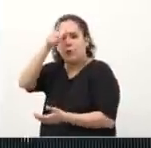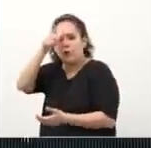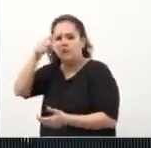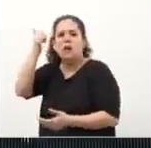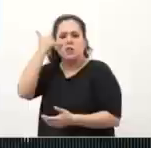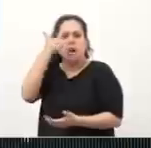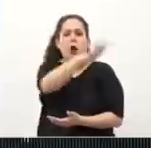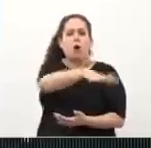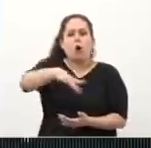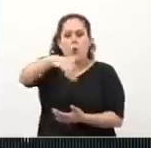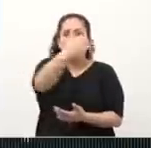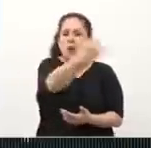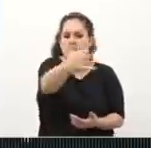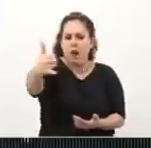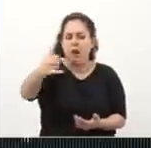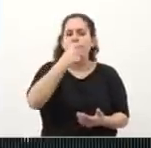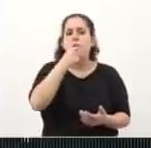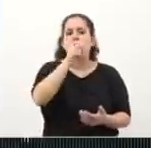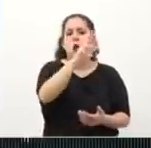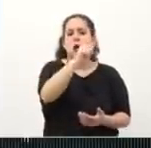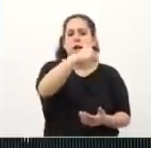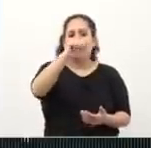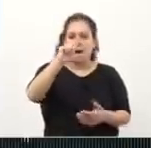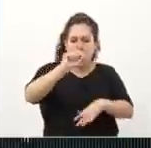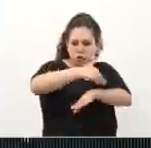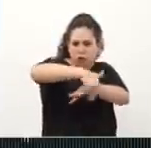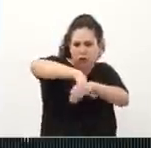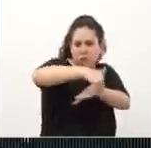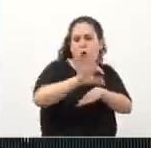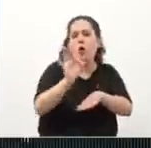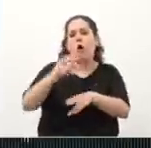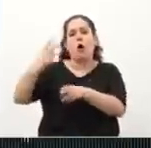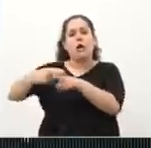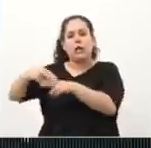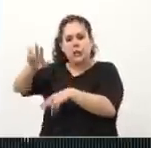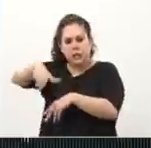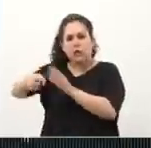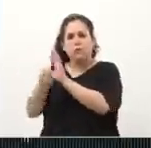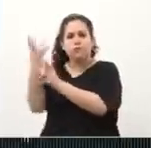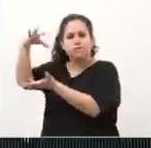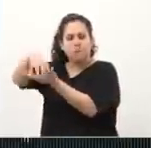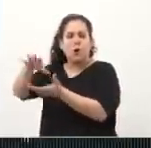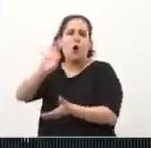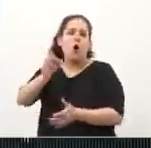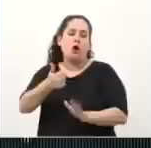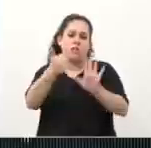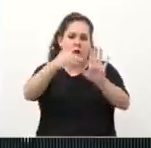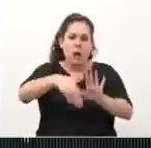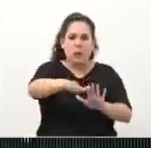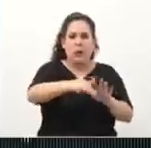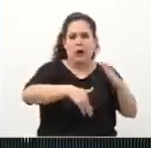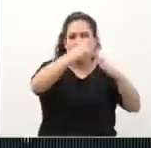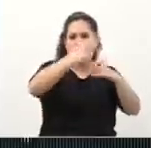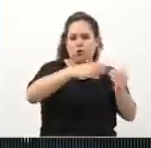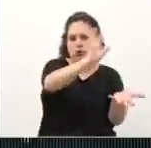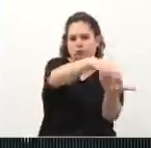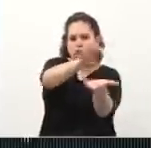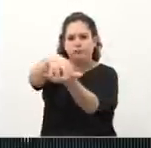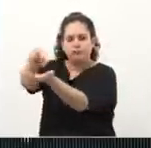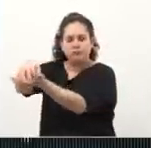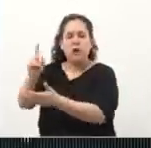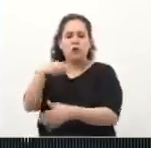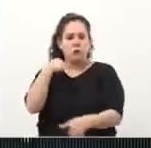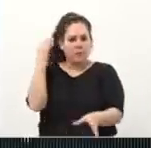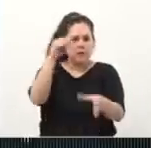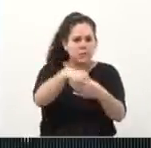que ya tenemos en Saavedra, en la calle Ramallo, como el que tenemos en Retiro, o los seis que estamos construyendo. Vamos a seguir ampliando la participación. Los